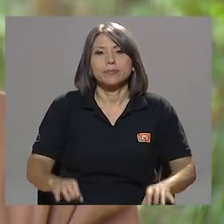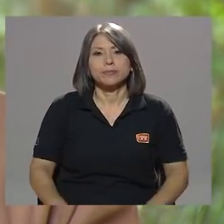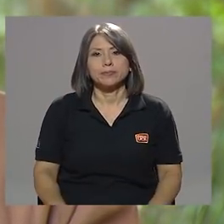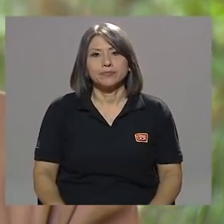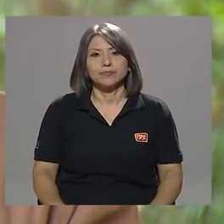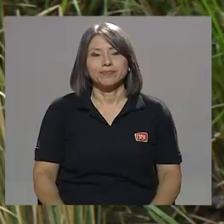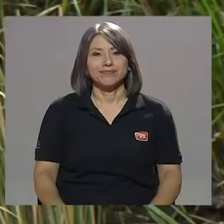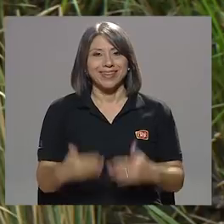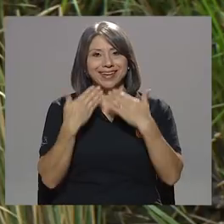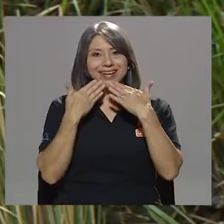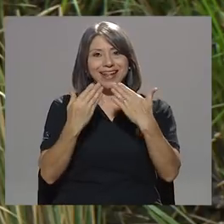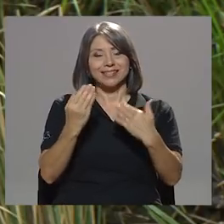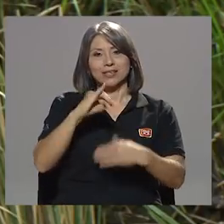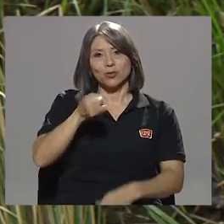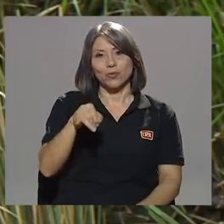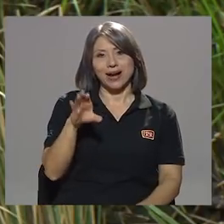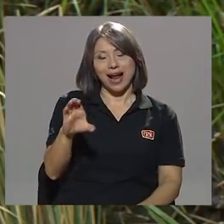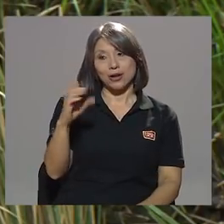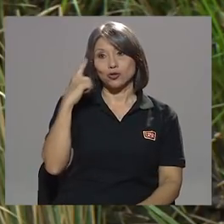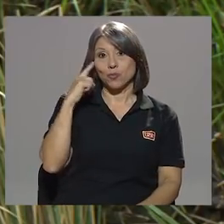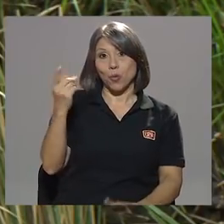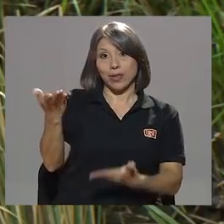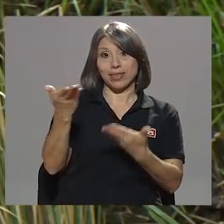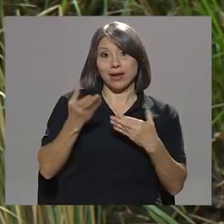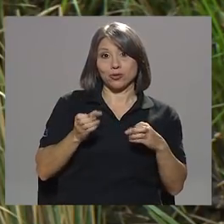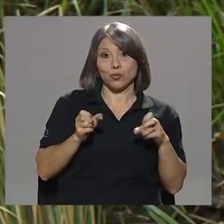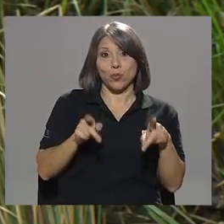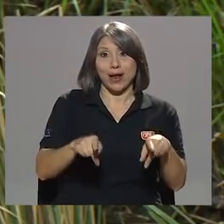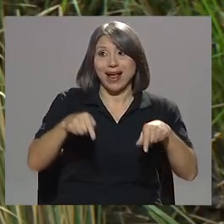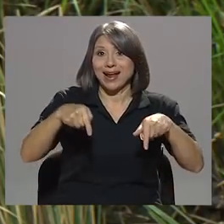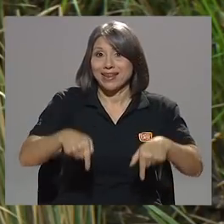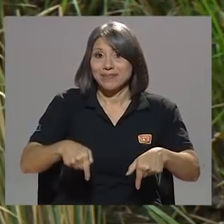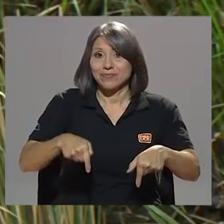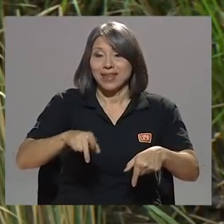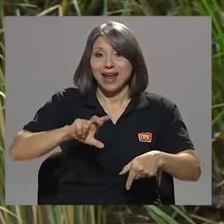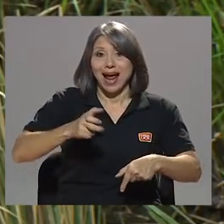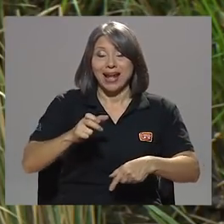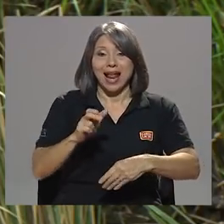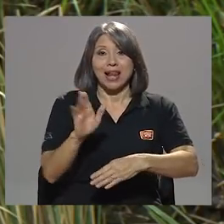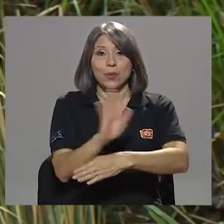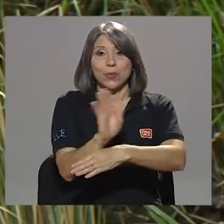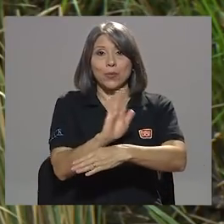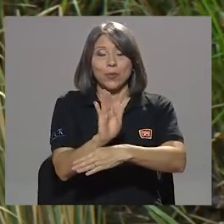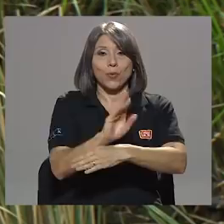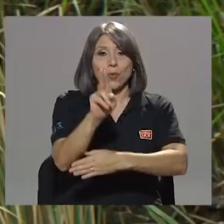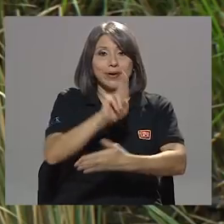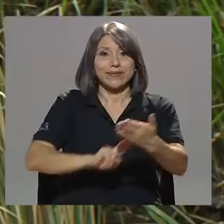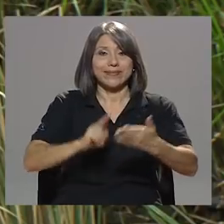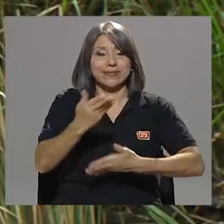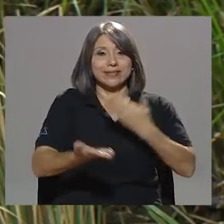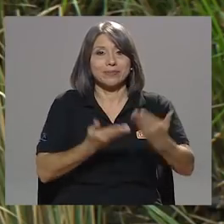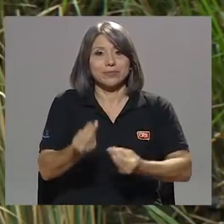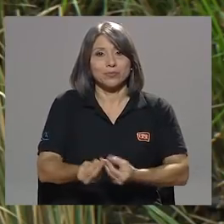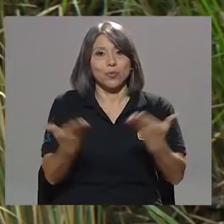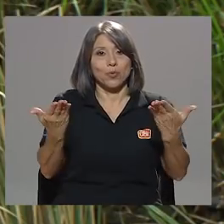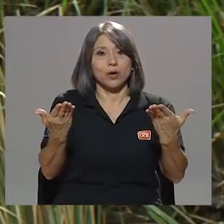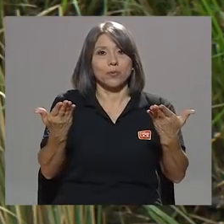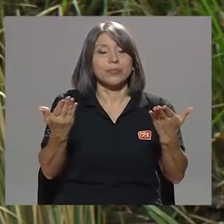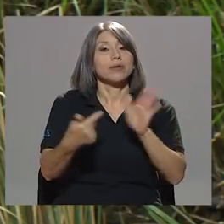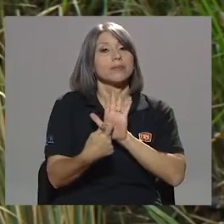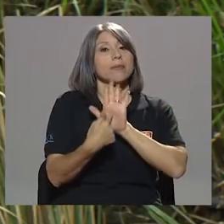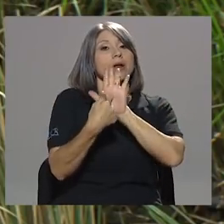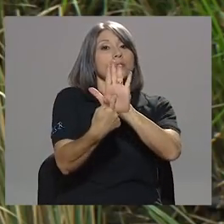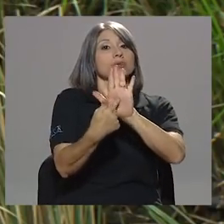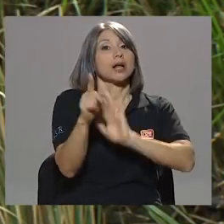Gracias, don Juan Carlos, por darnos este espacio en un canal universitario de servicio público para poder mostrar no